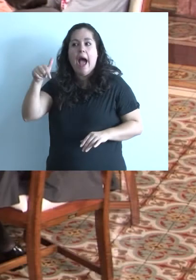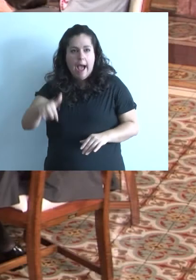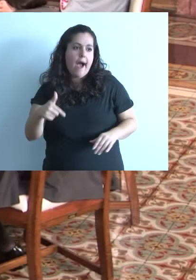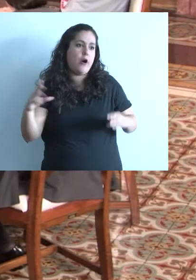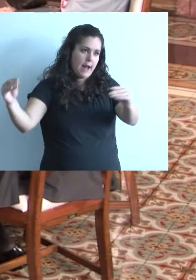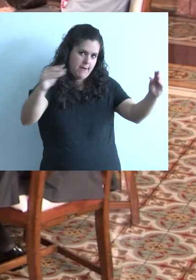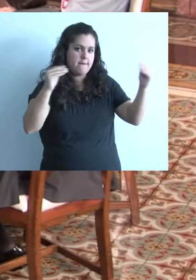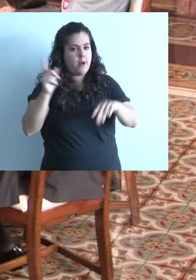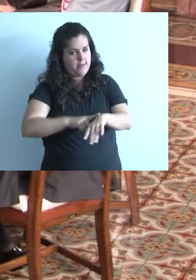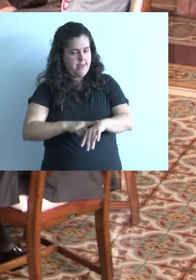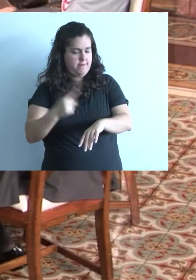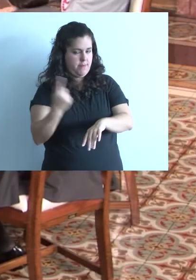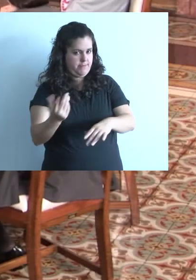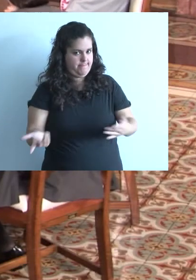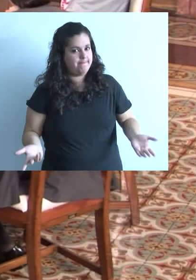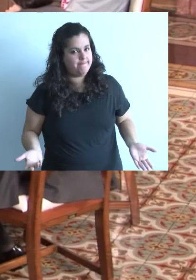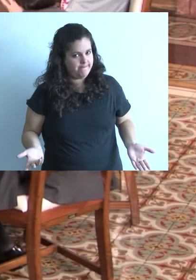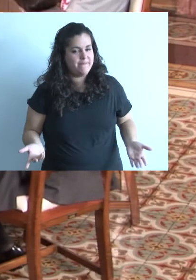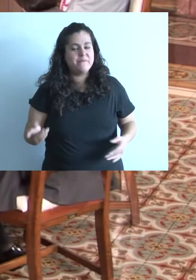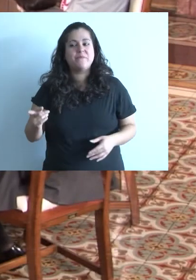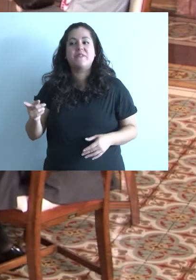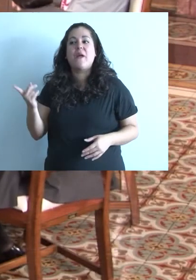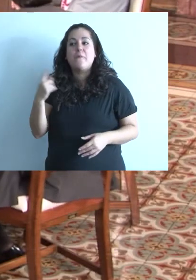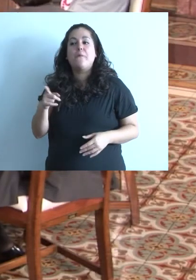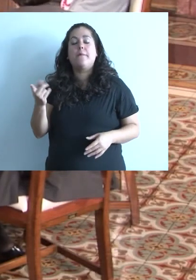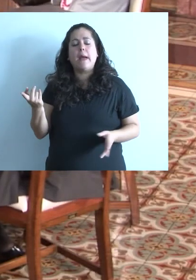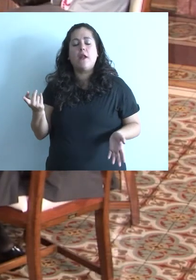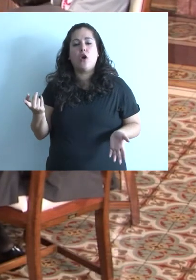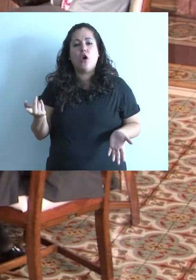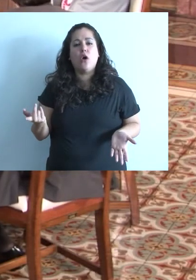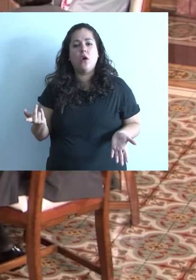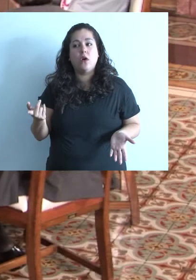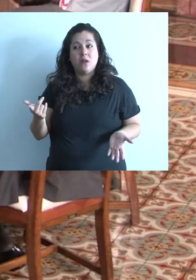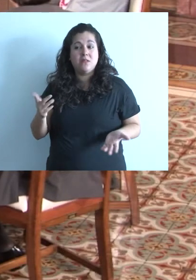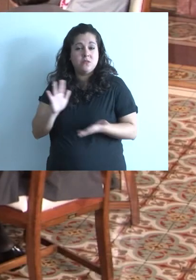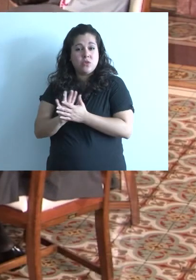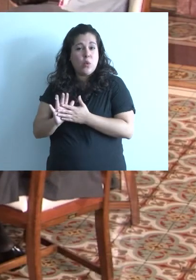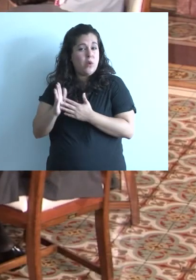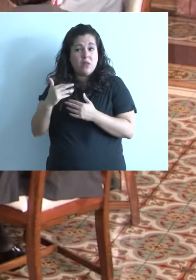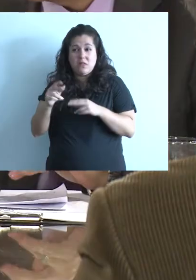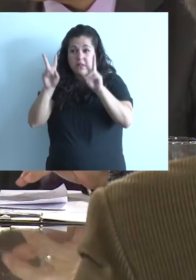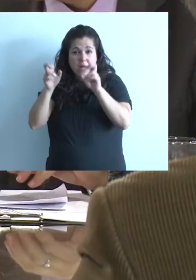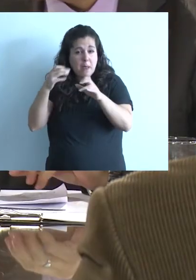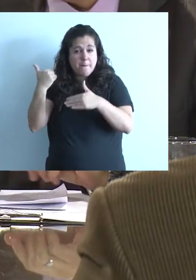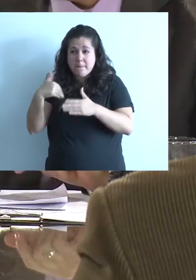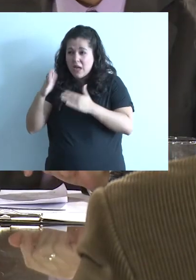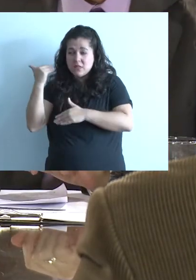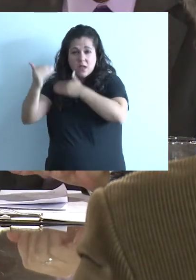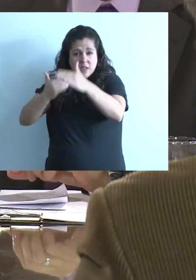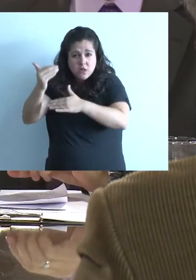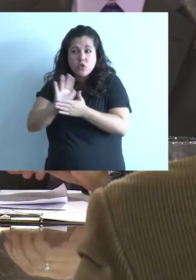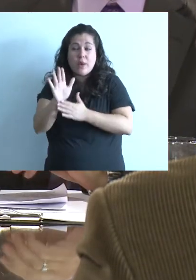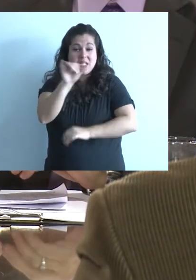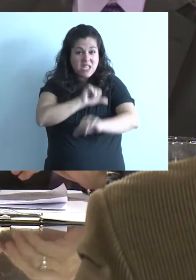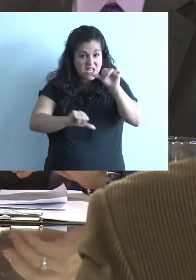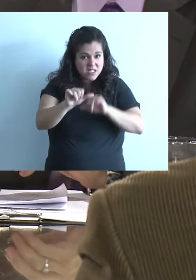que son... Se engancharon ahora que ustedes no tengo más tiempo, ya sé, ya sé, ya vamos. Una sola cosa, las vertientes más avanzadas de las